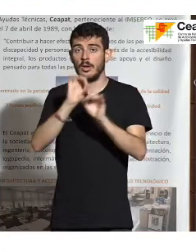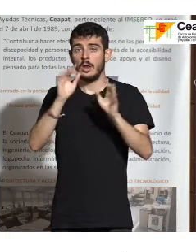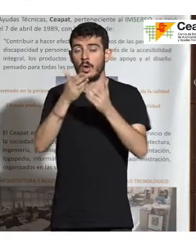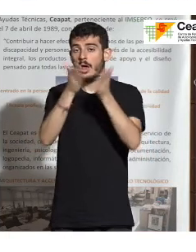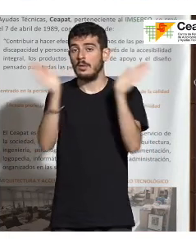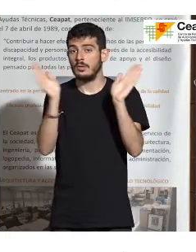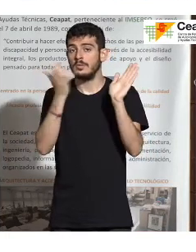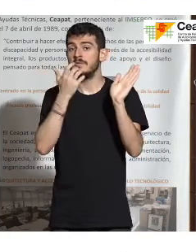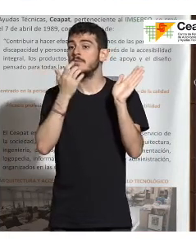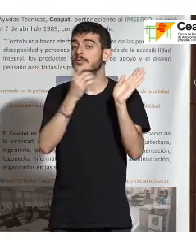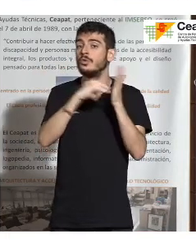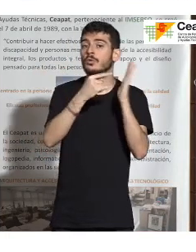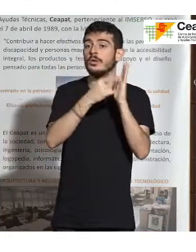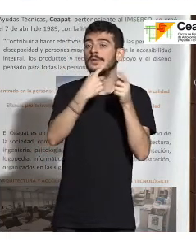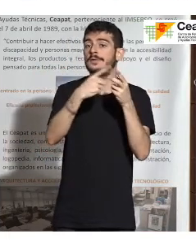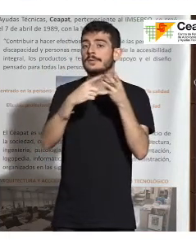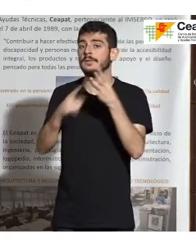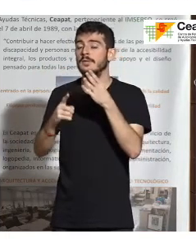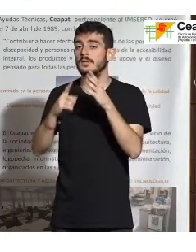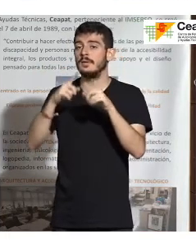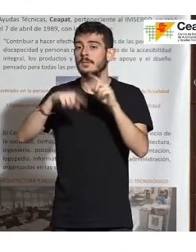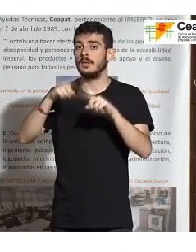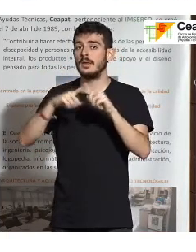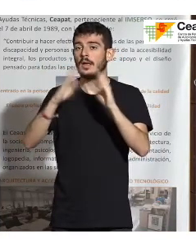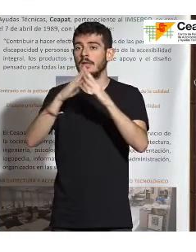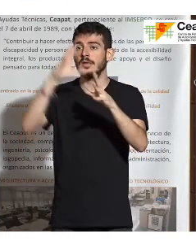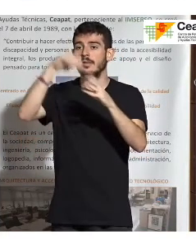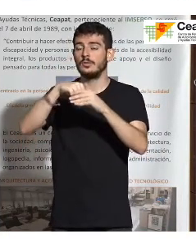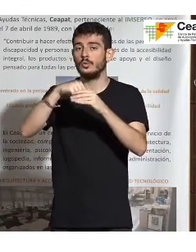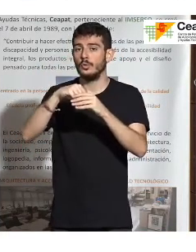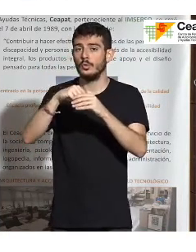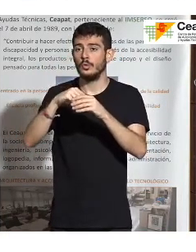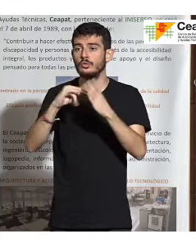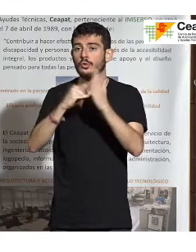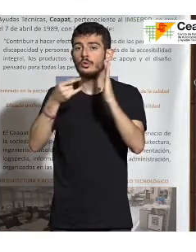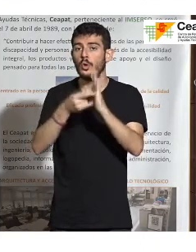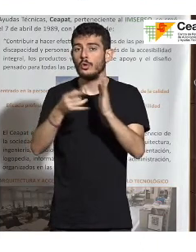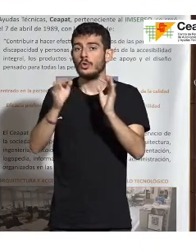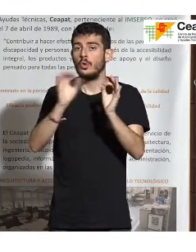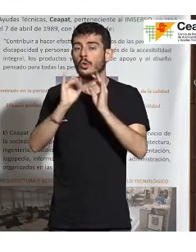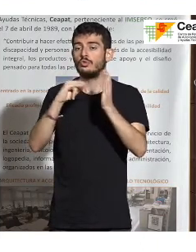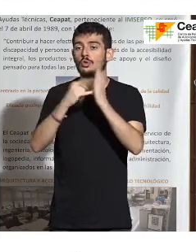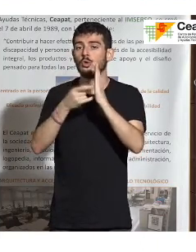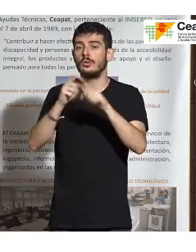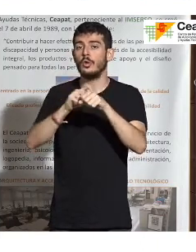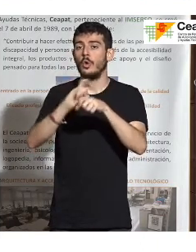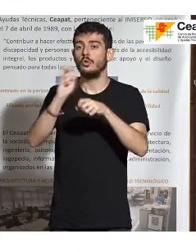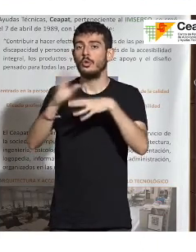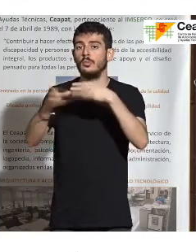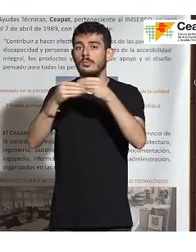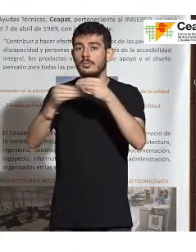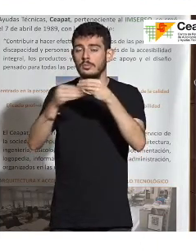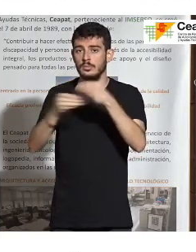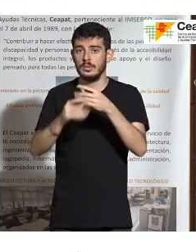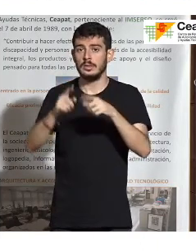distintas soluciones que pueden aportar de hábitos en el domicilio o cualquier otro tipo de soluciones complementarias, pues